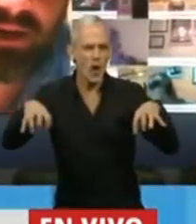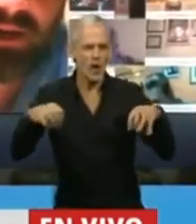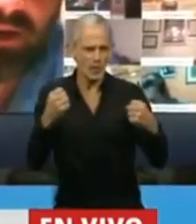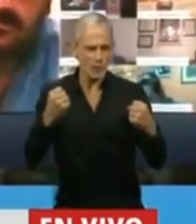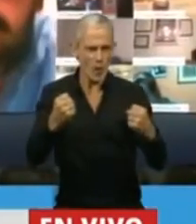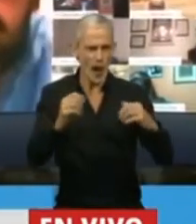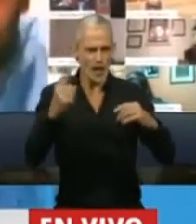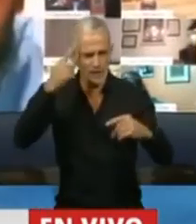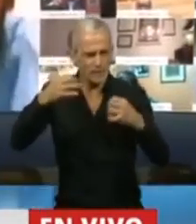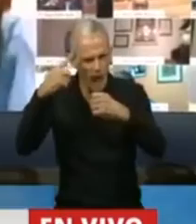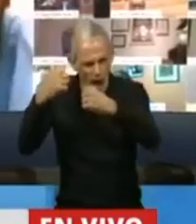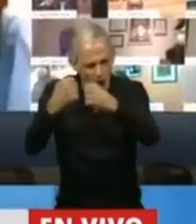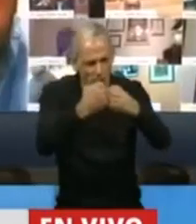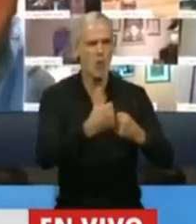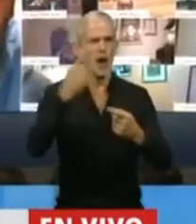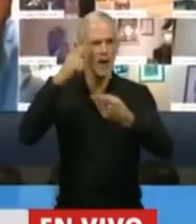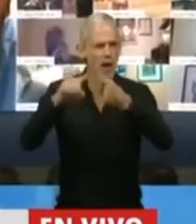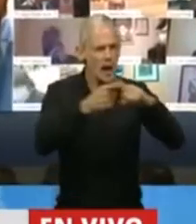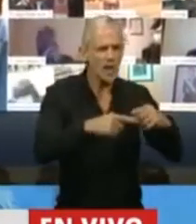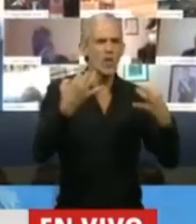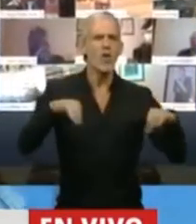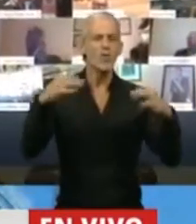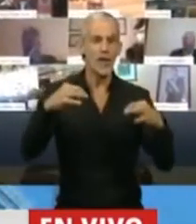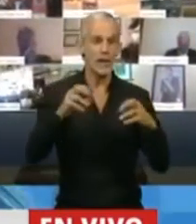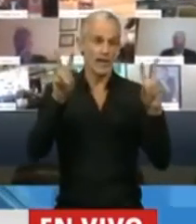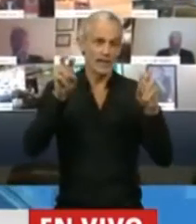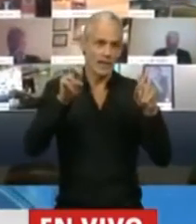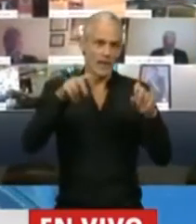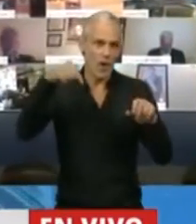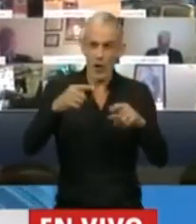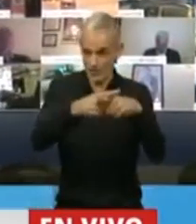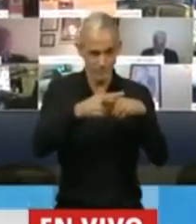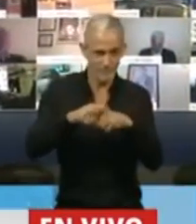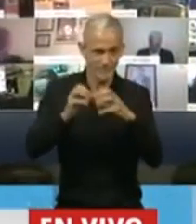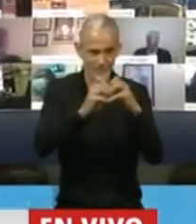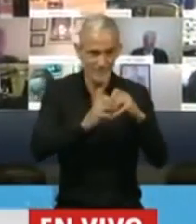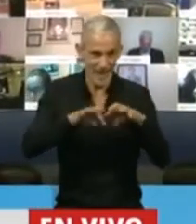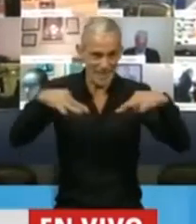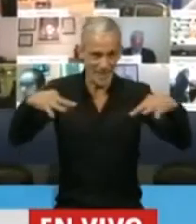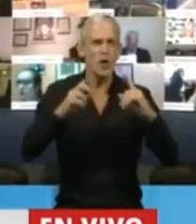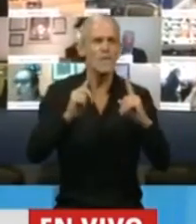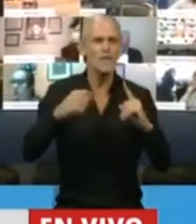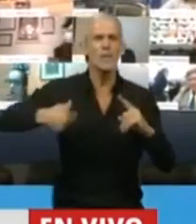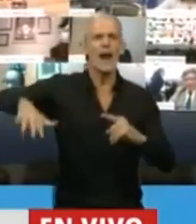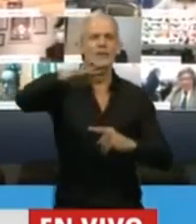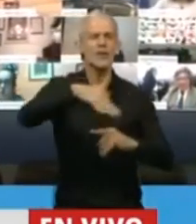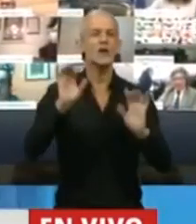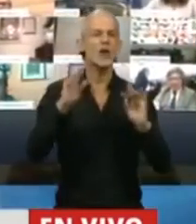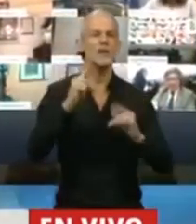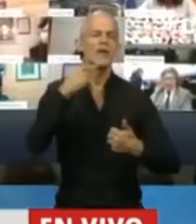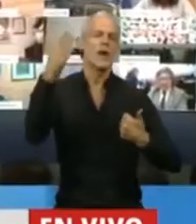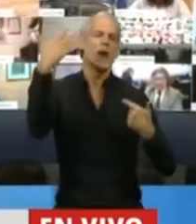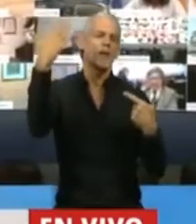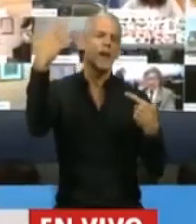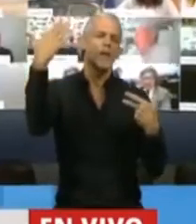consensos en torno a muchos de los temas que discutimos hoy en esta sesión. No alcanza con discursos,